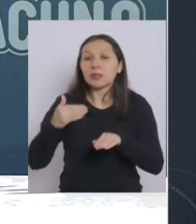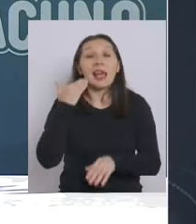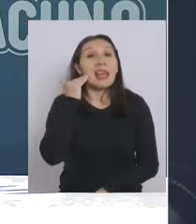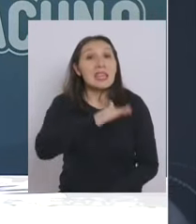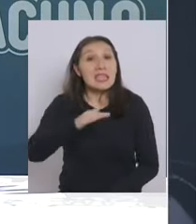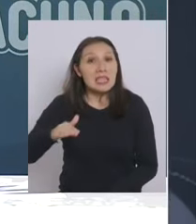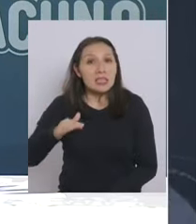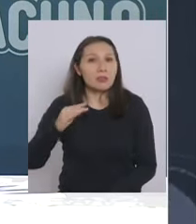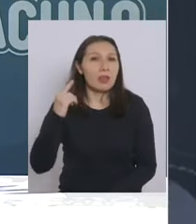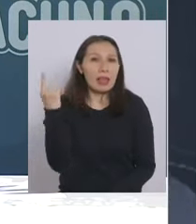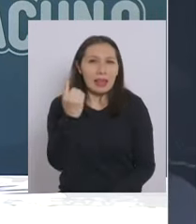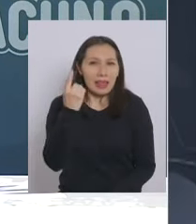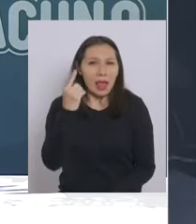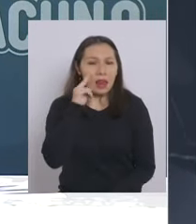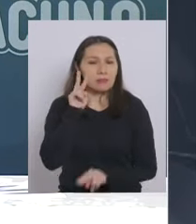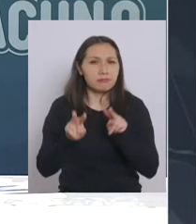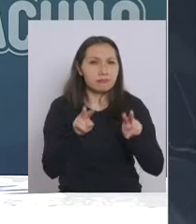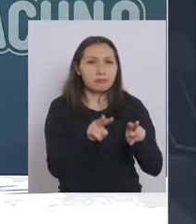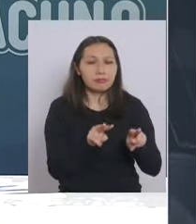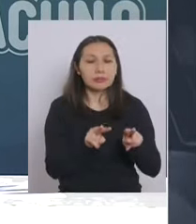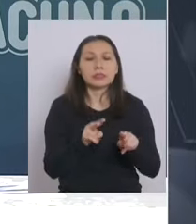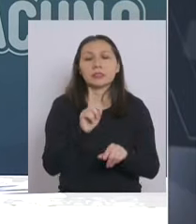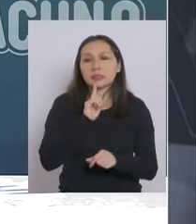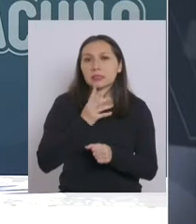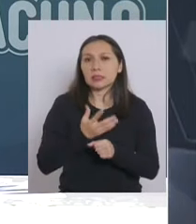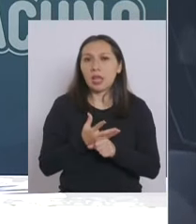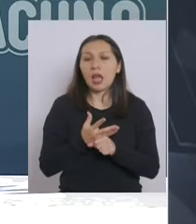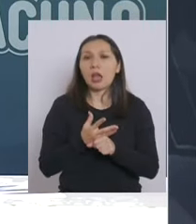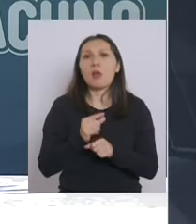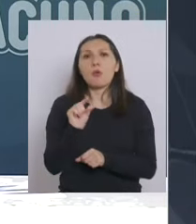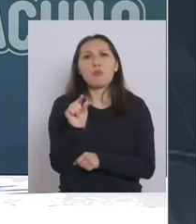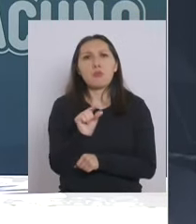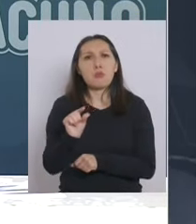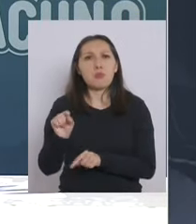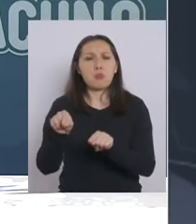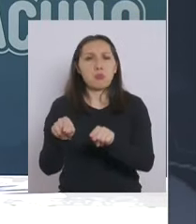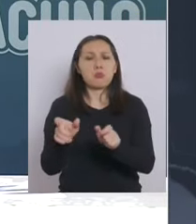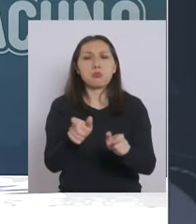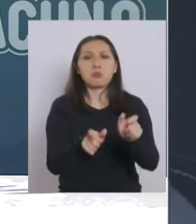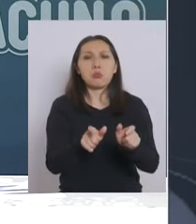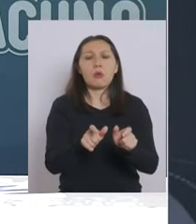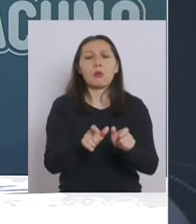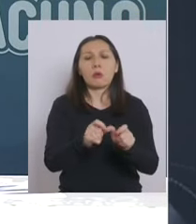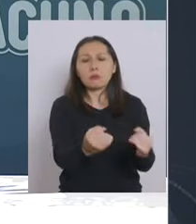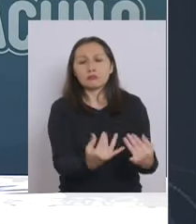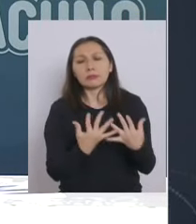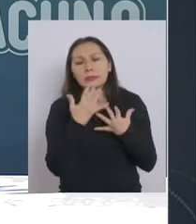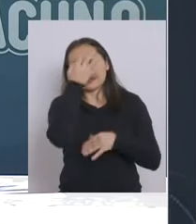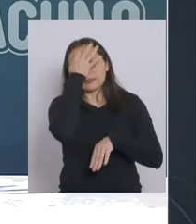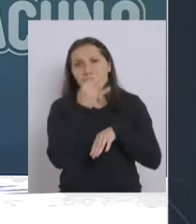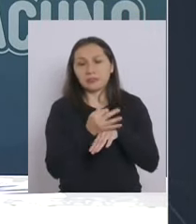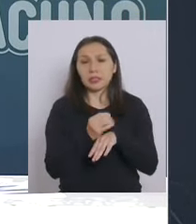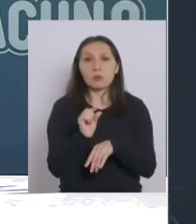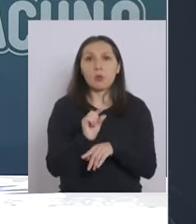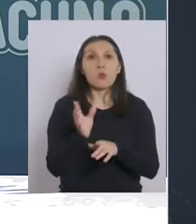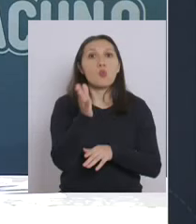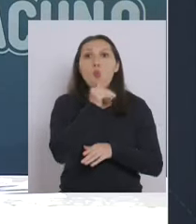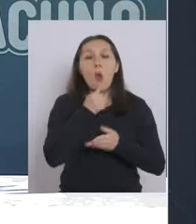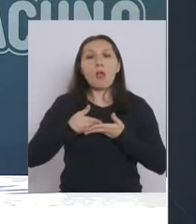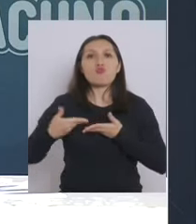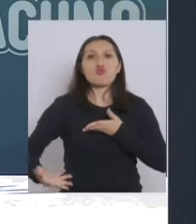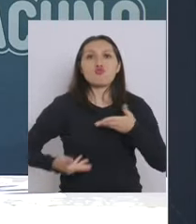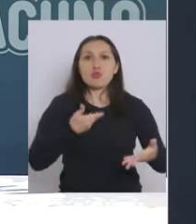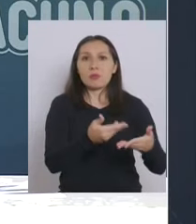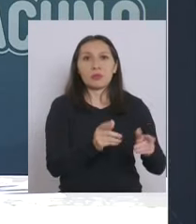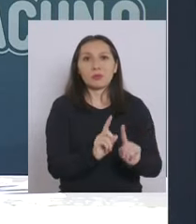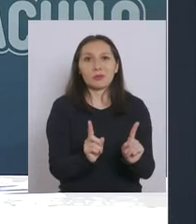niños en general han tenido muy poca contagiosidad o sea no transmiten el virus